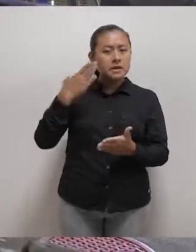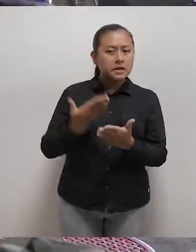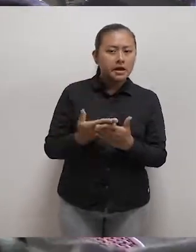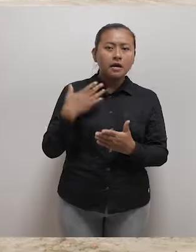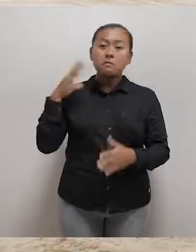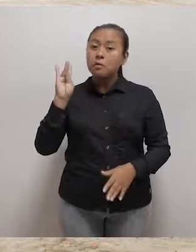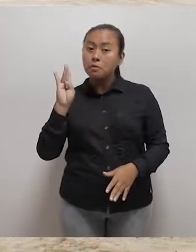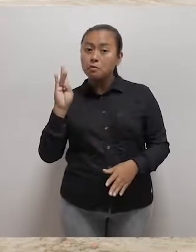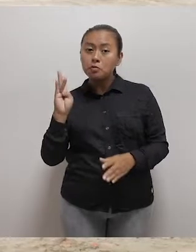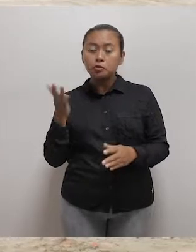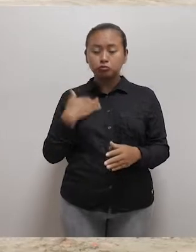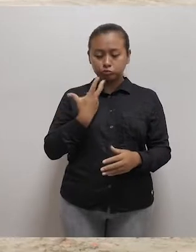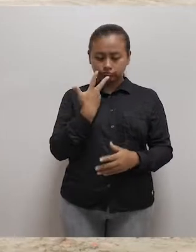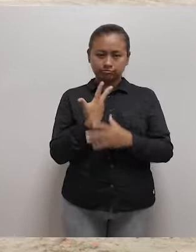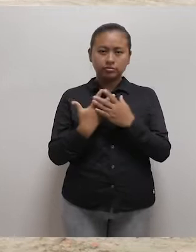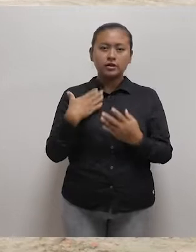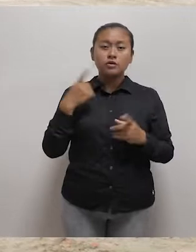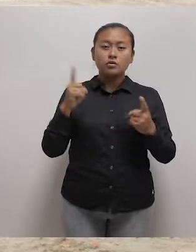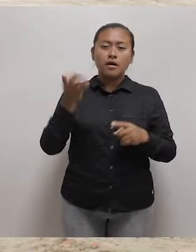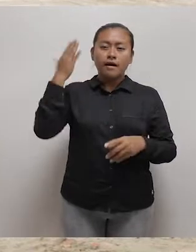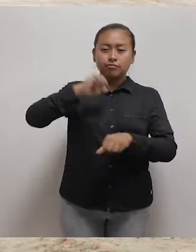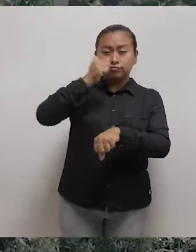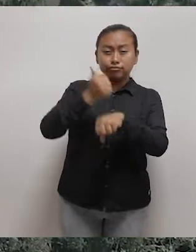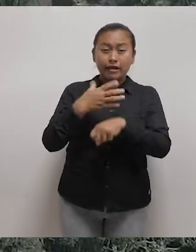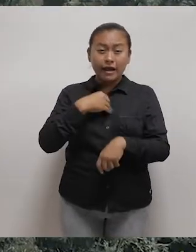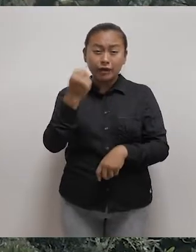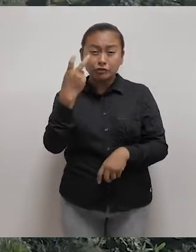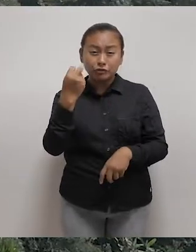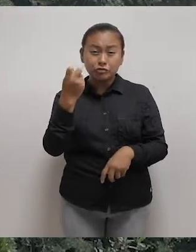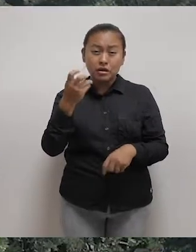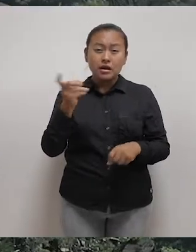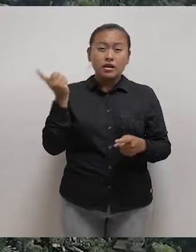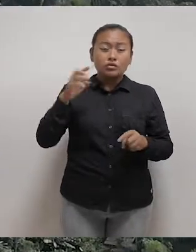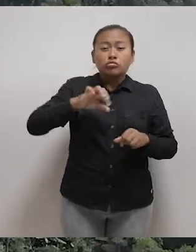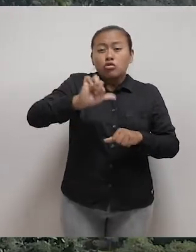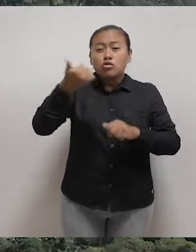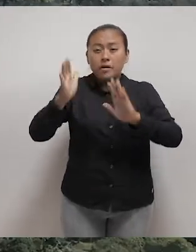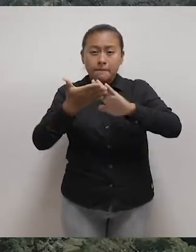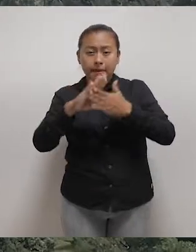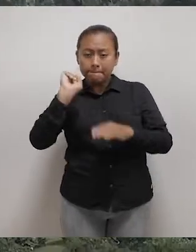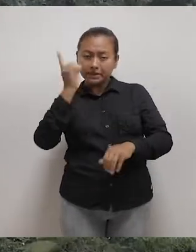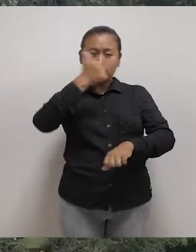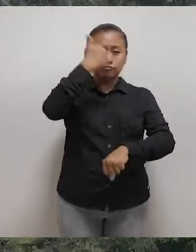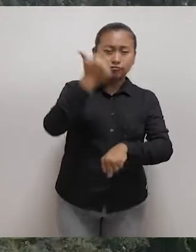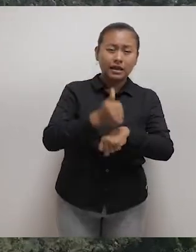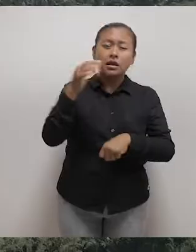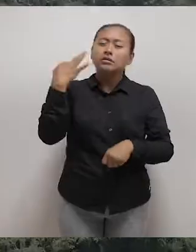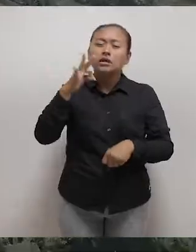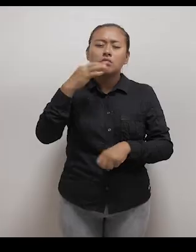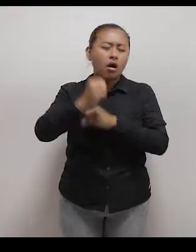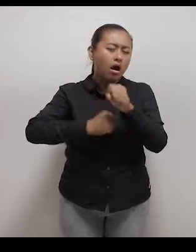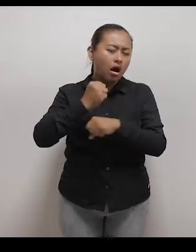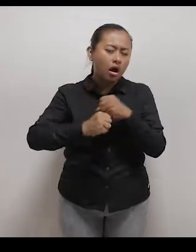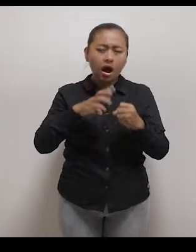mi esposo y yo. Cuando tuve 12 años viví en San Pablo de la Luz, en la calle Maracaná, donde halagaba constantemente todos los